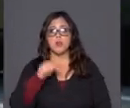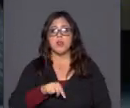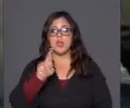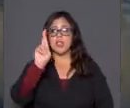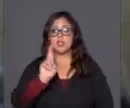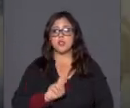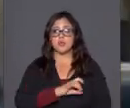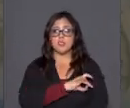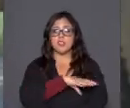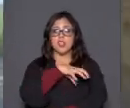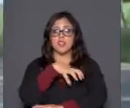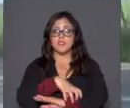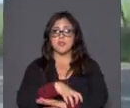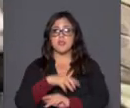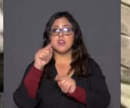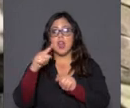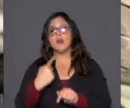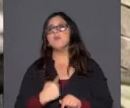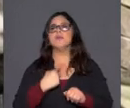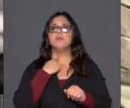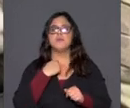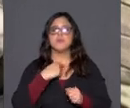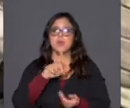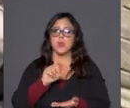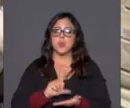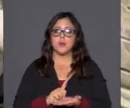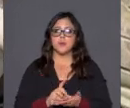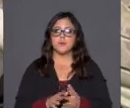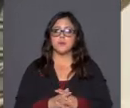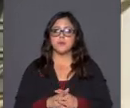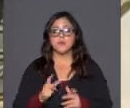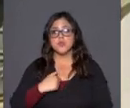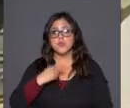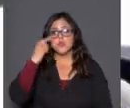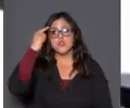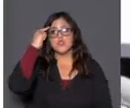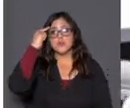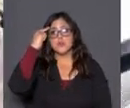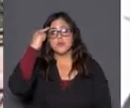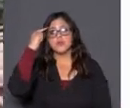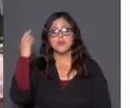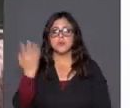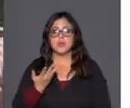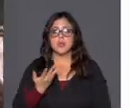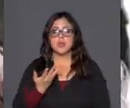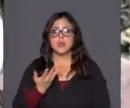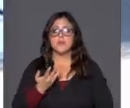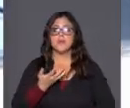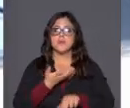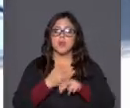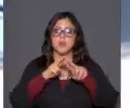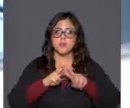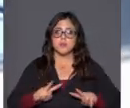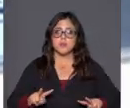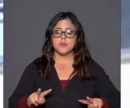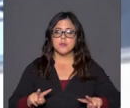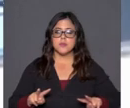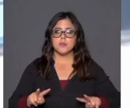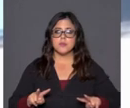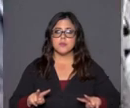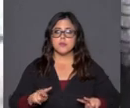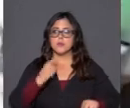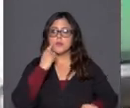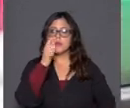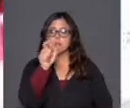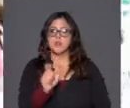y que tanto daño ha traído a esta zona. Yo creo que, en cierto modo, hay un grado de tranquilidad desde el punto de vista de que esta persona,